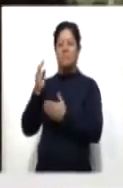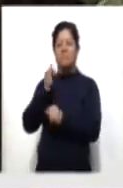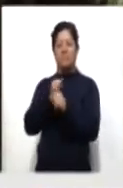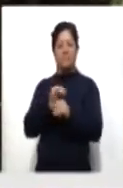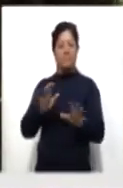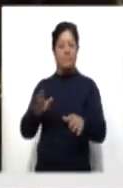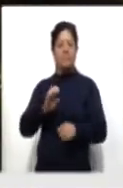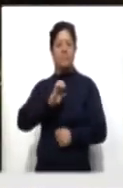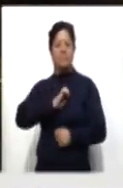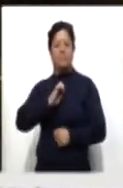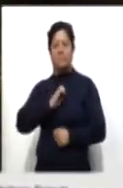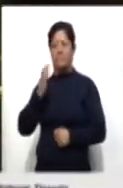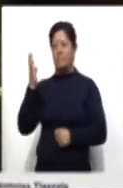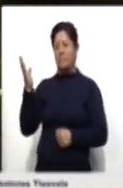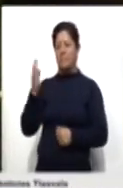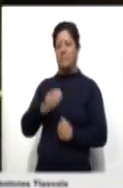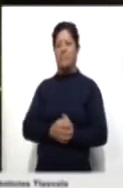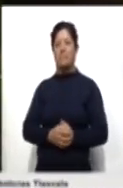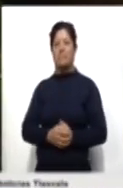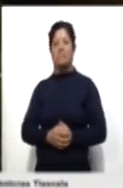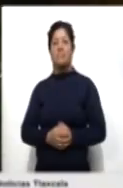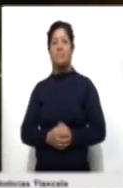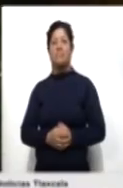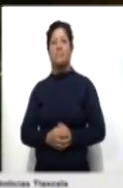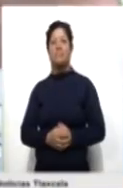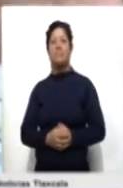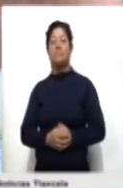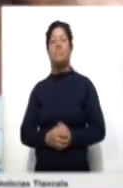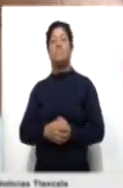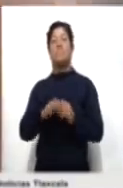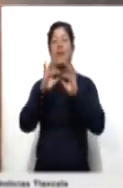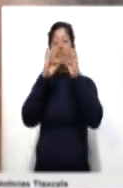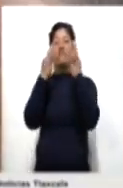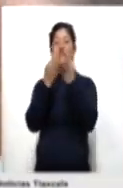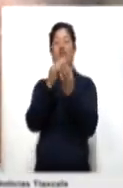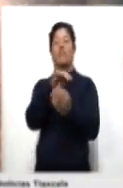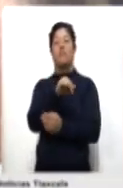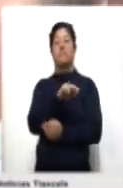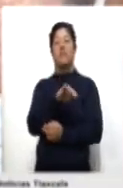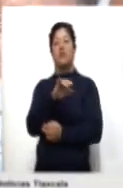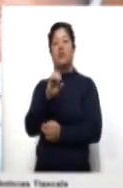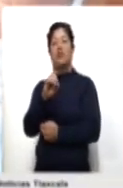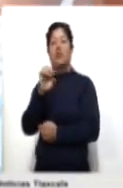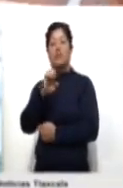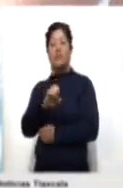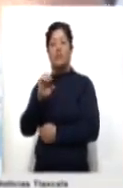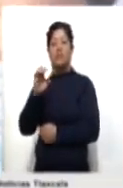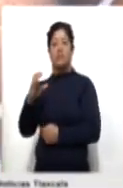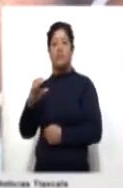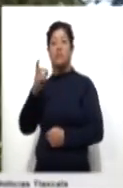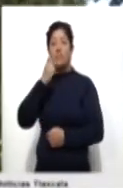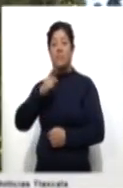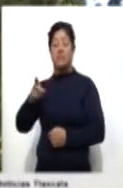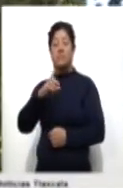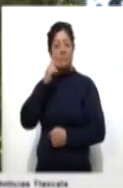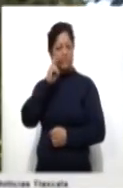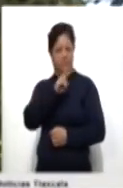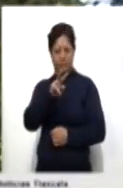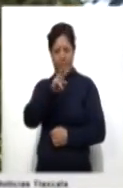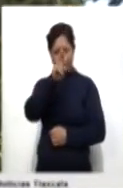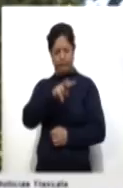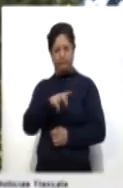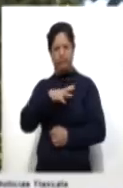El entrenador nacional de taekwondo, en especialidad de formas, Mario Eduardo Cedillo, ve con crecimiento deportivo la